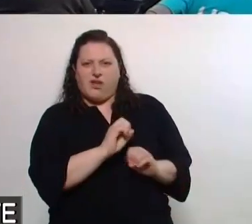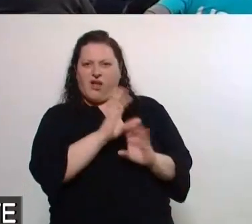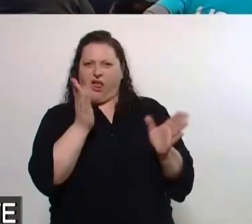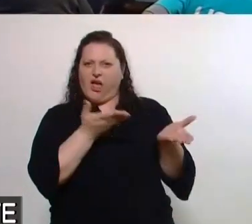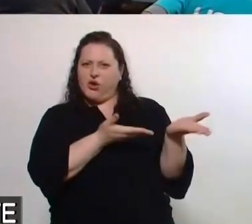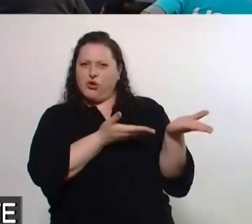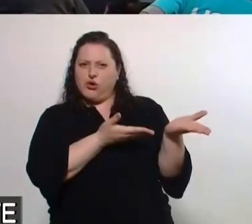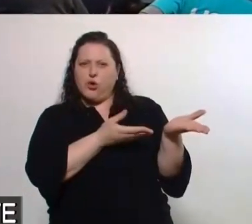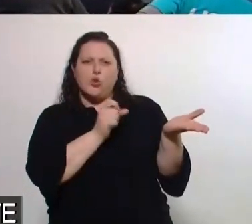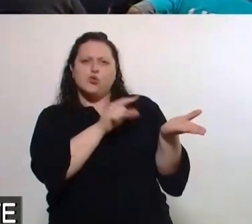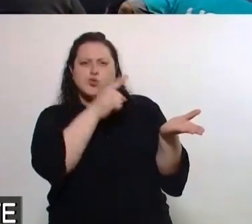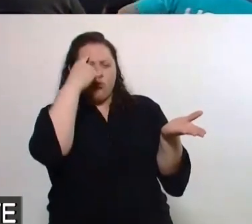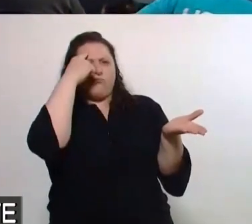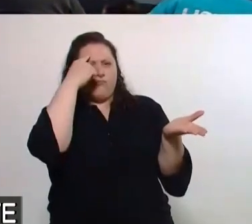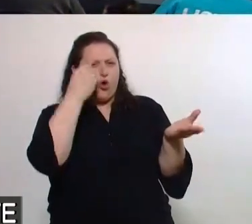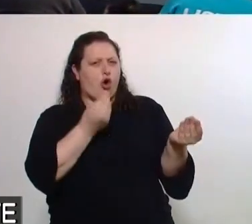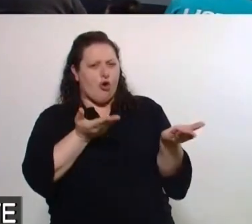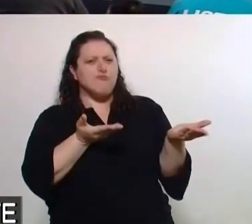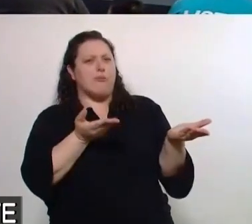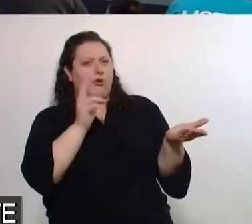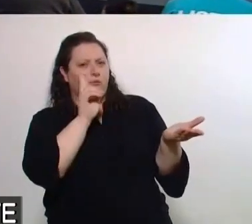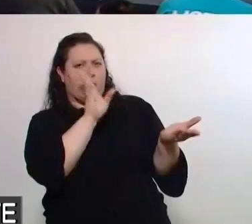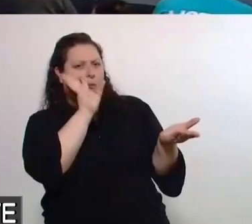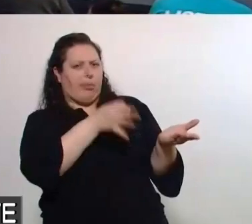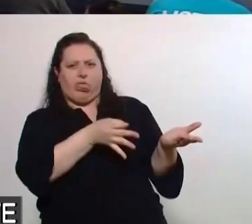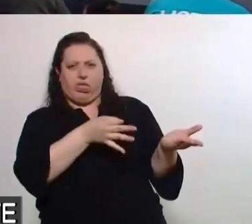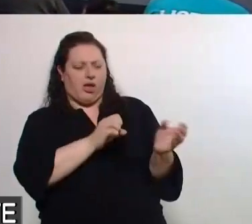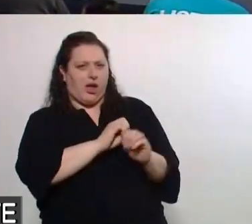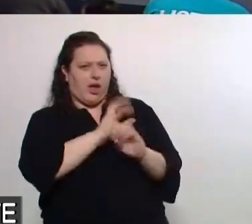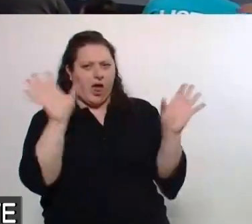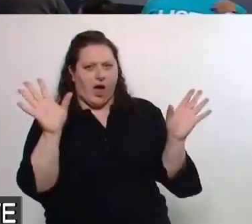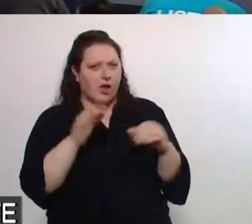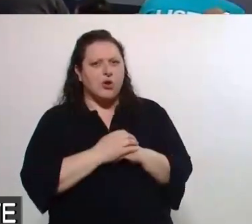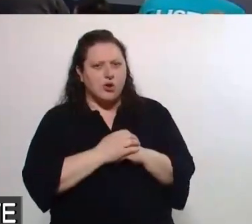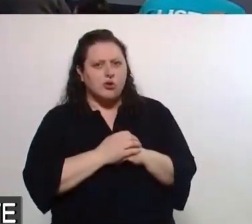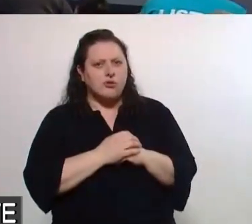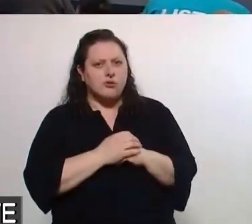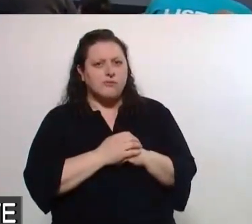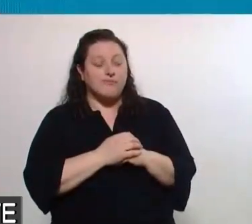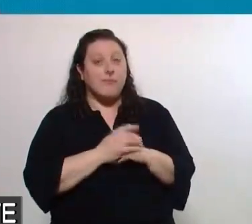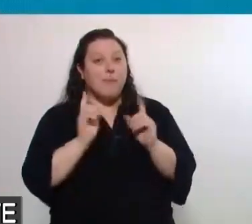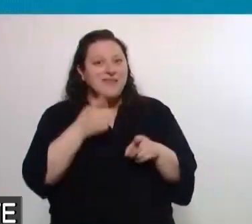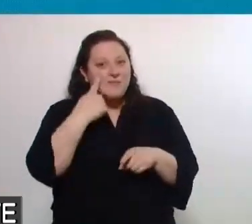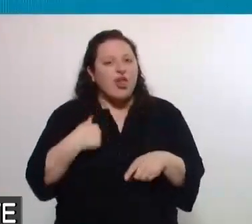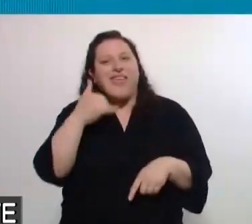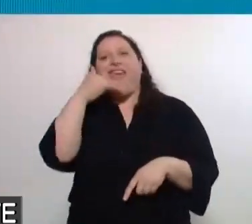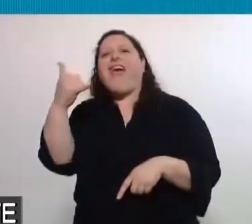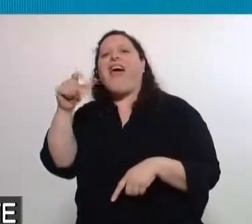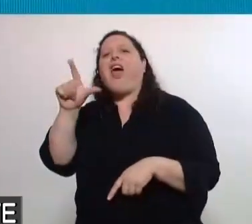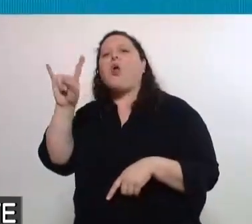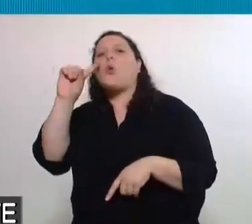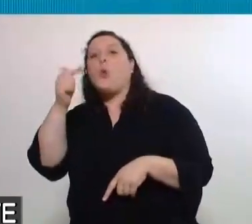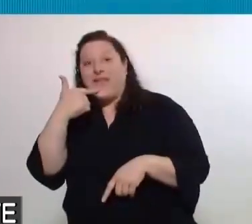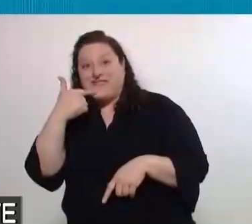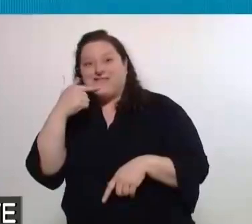qué es lo que piensan de las personas con discapacidad. Ese día lo llamé a Luis que anda por ahí, que